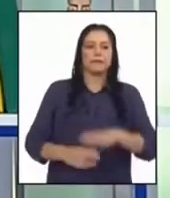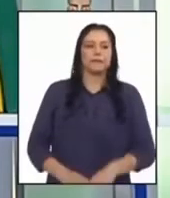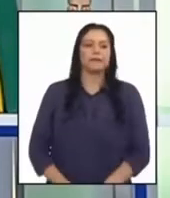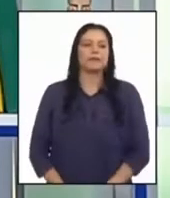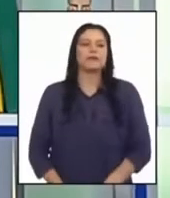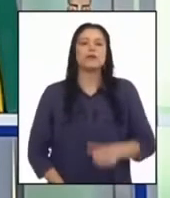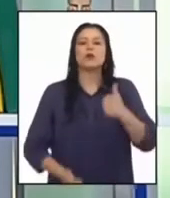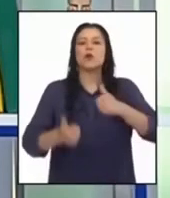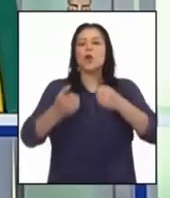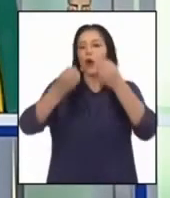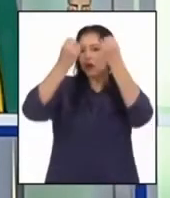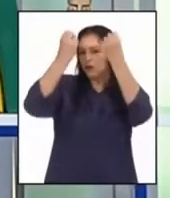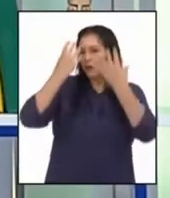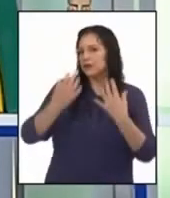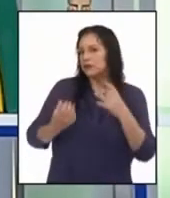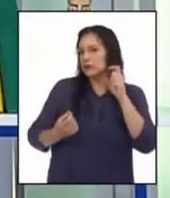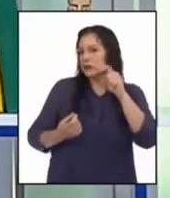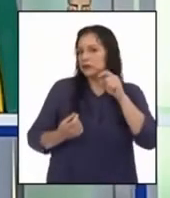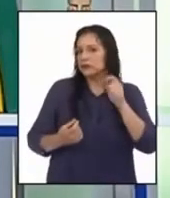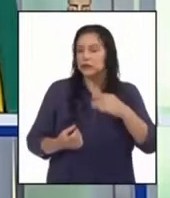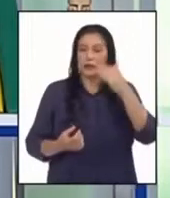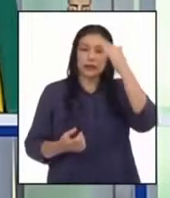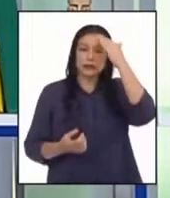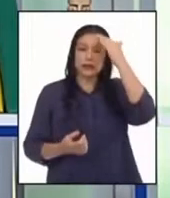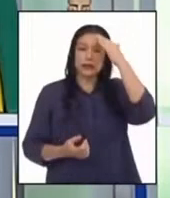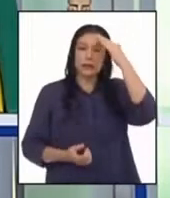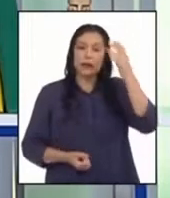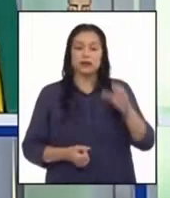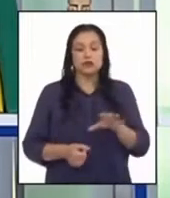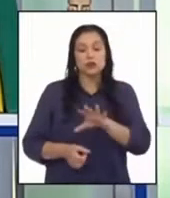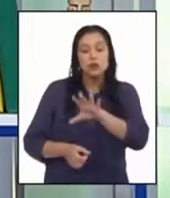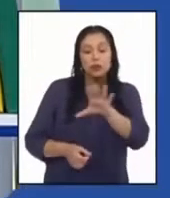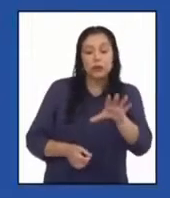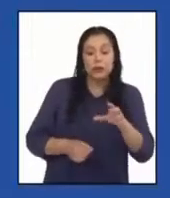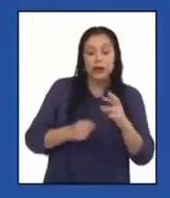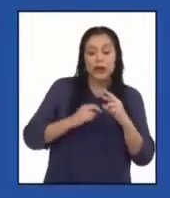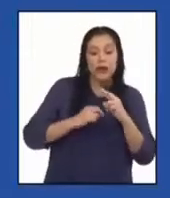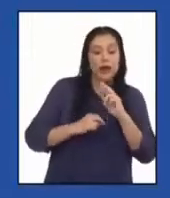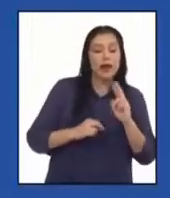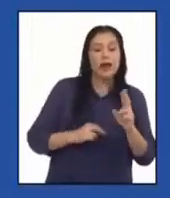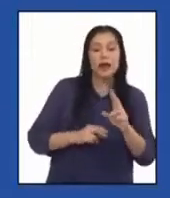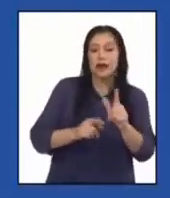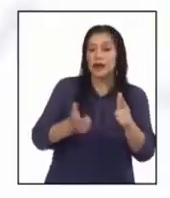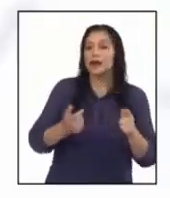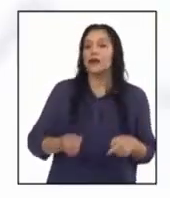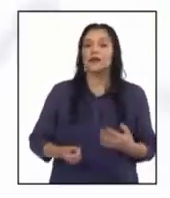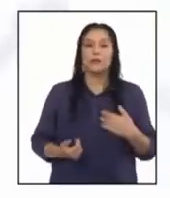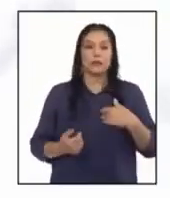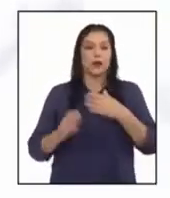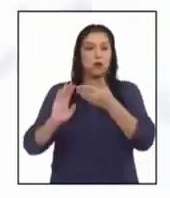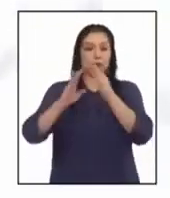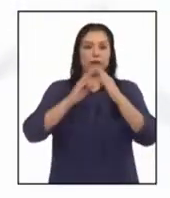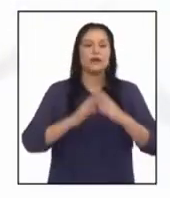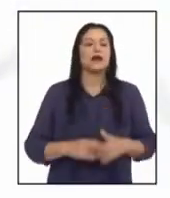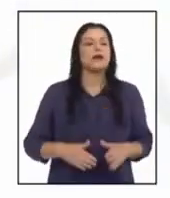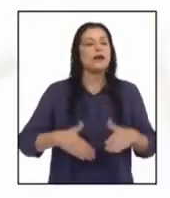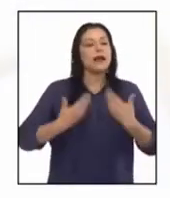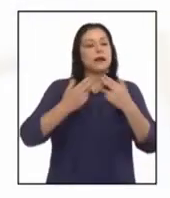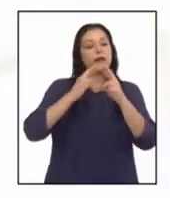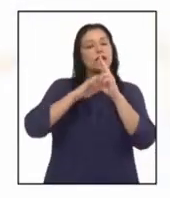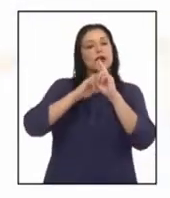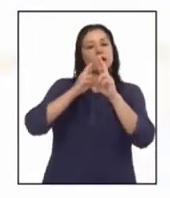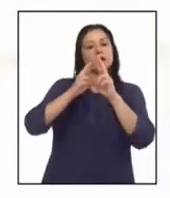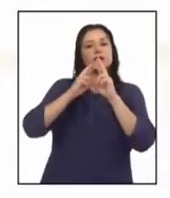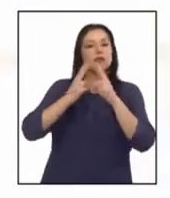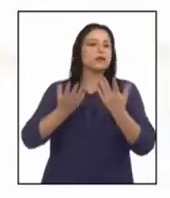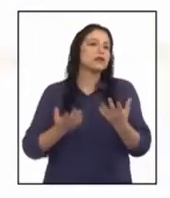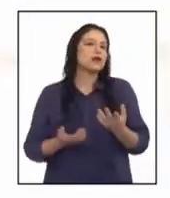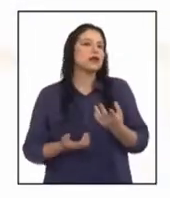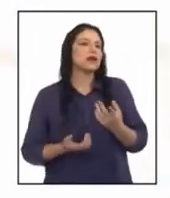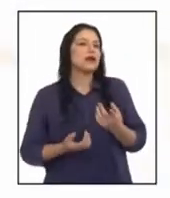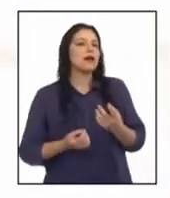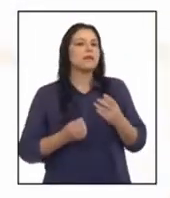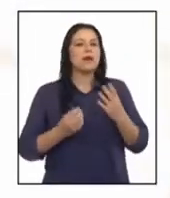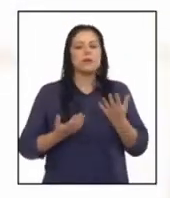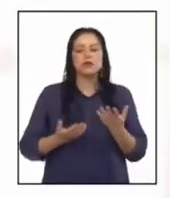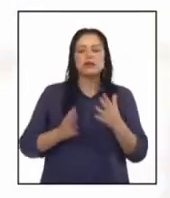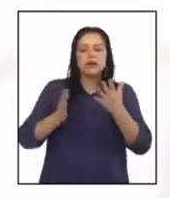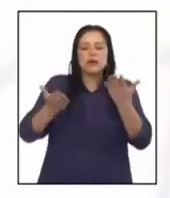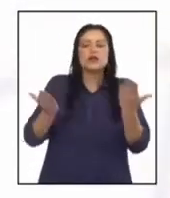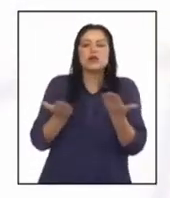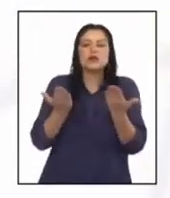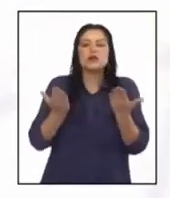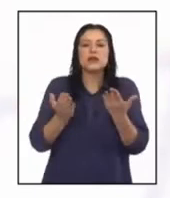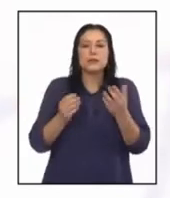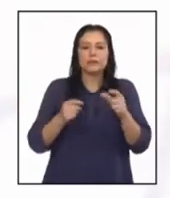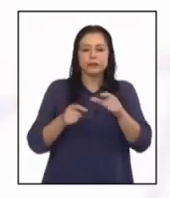¿Qué información es necesario conocer sobre la cuenca de nuestra comunidad? Para responder esta pregunta nos ubicaremos